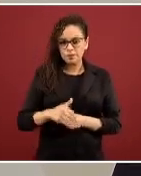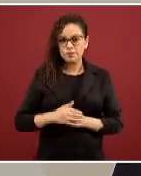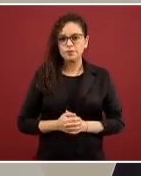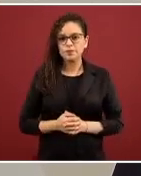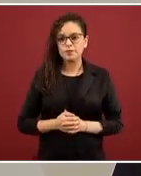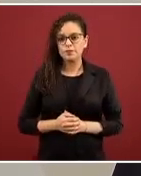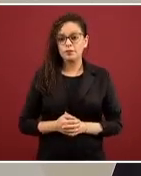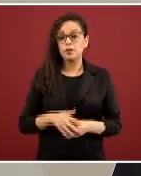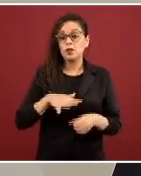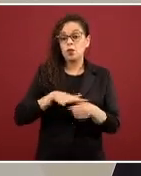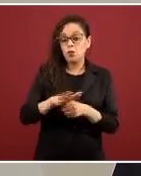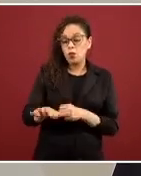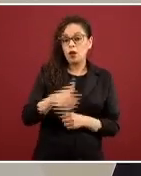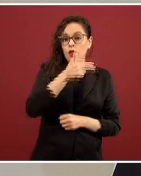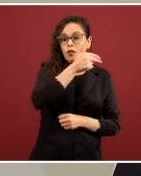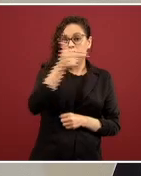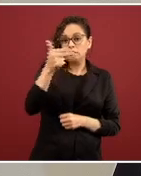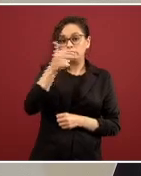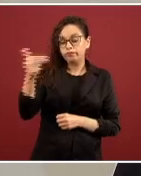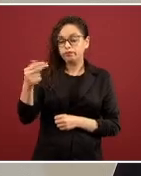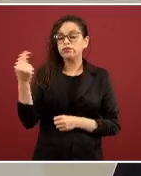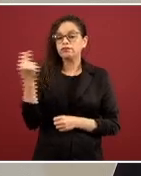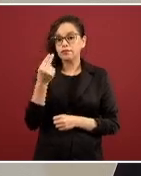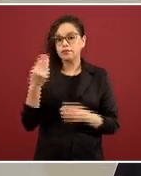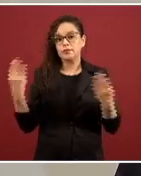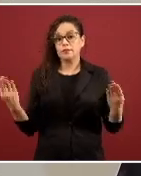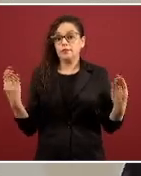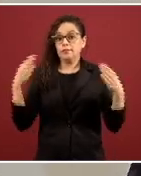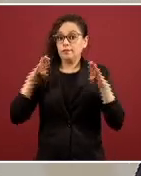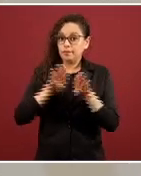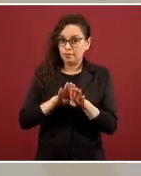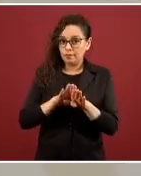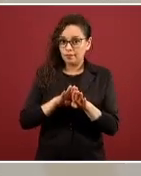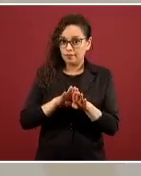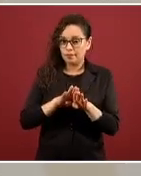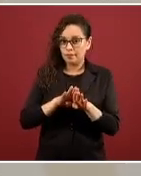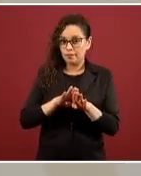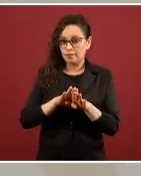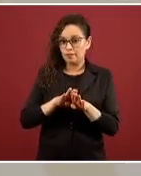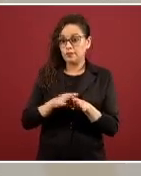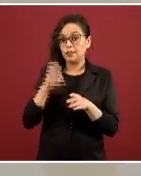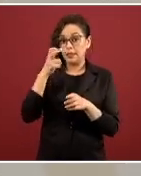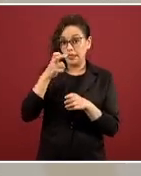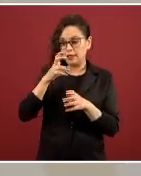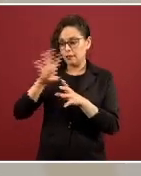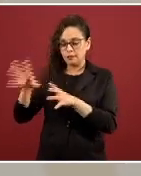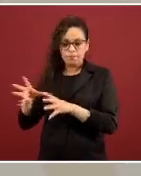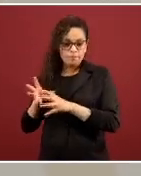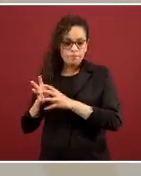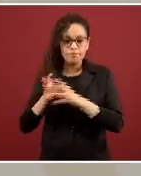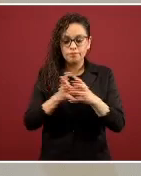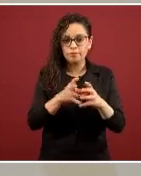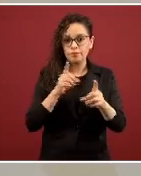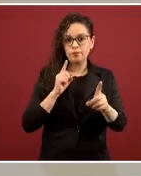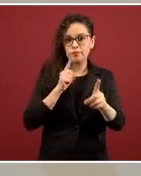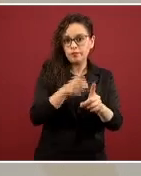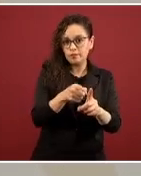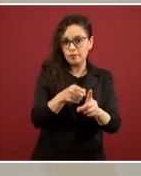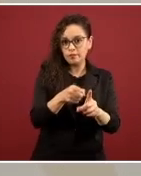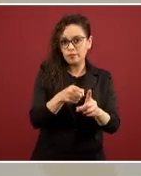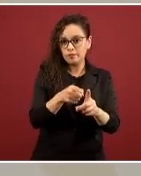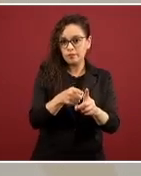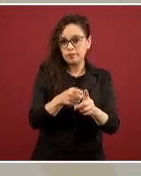hoteles tendrán que cerrar para enfocar todos los esfuerzos en pocos, en menos